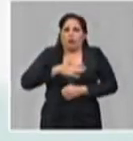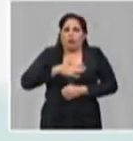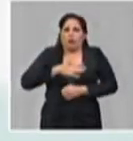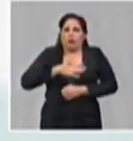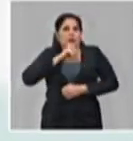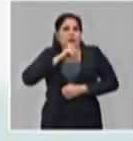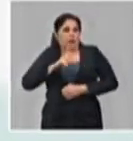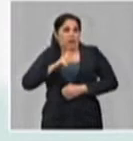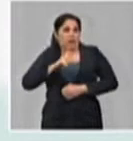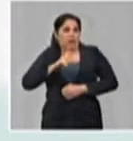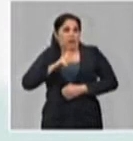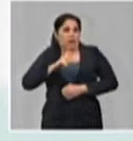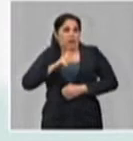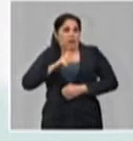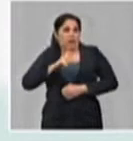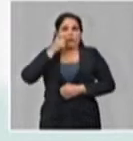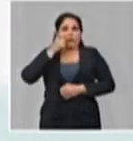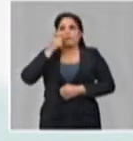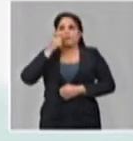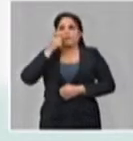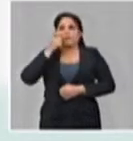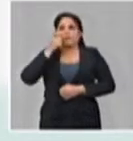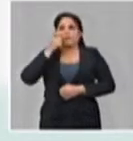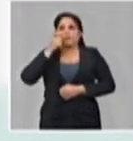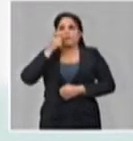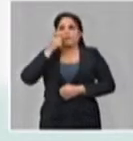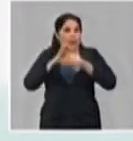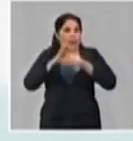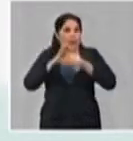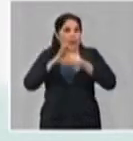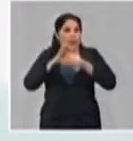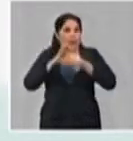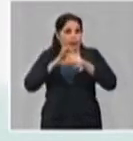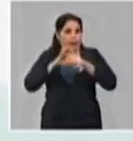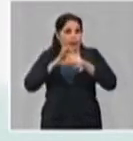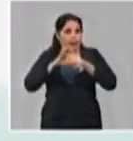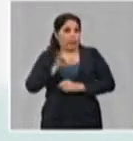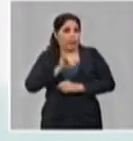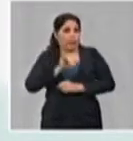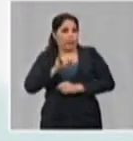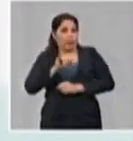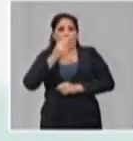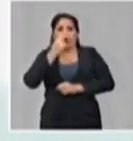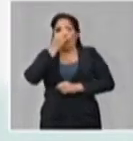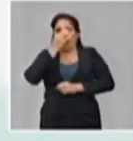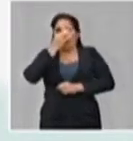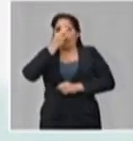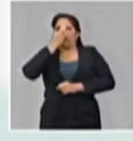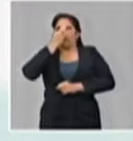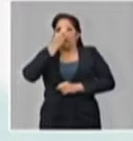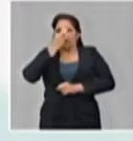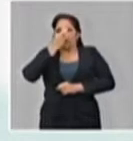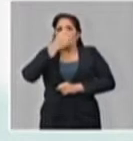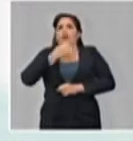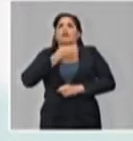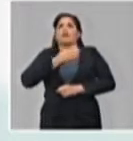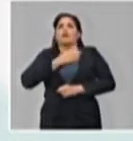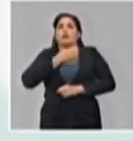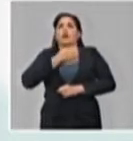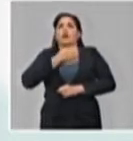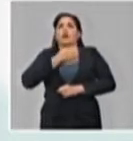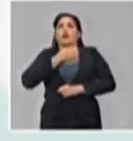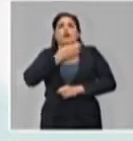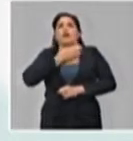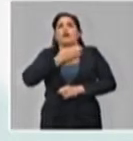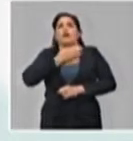es un síntoma a seguir porque puede mostrar agravamiento de esta enfermedad, congestión nasal, puede tener rinorrea, dolor de